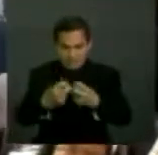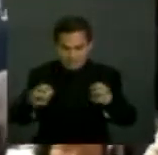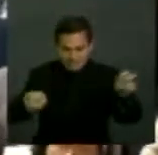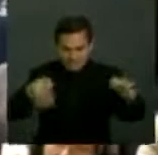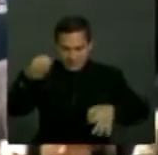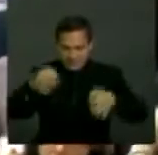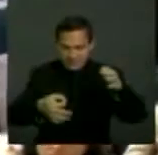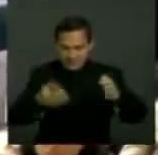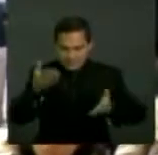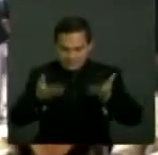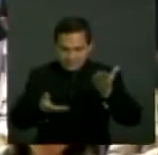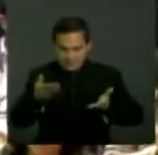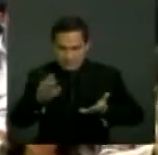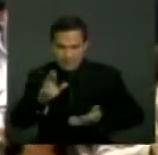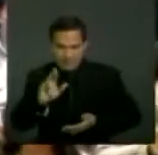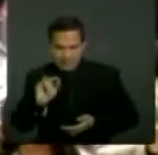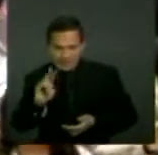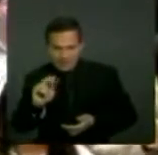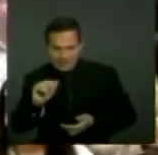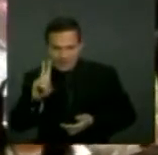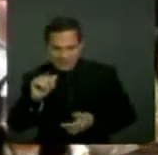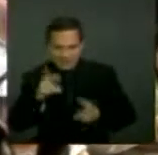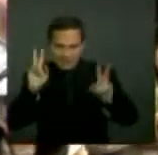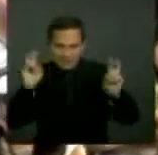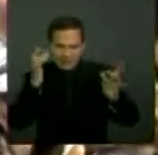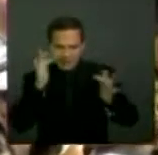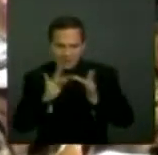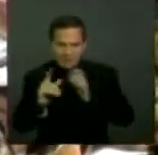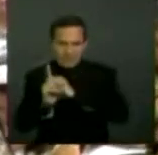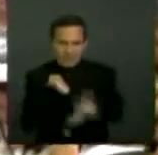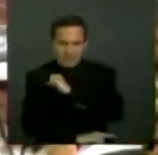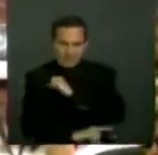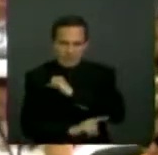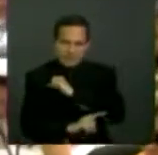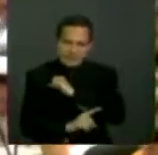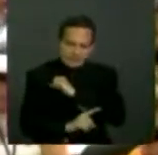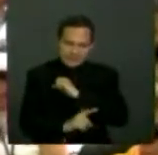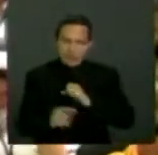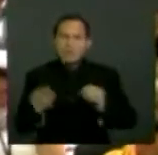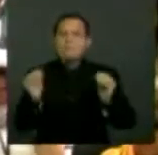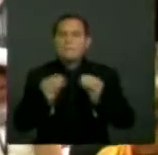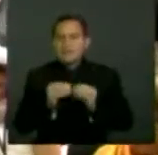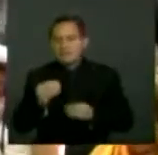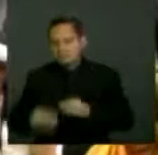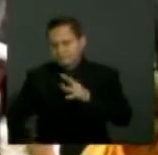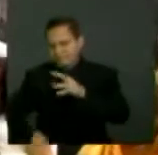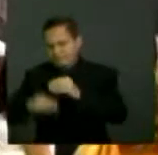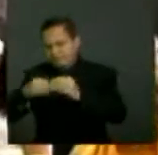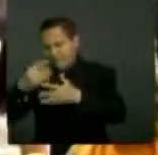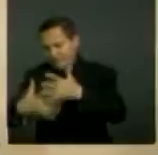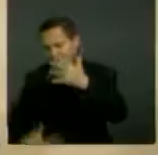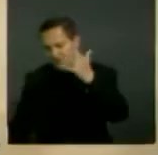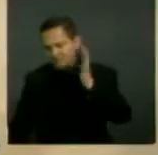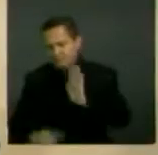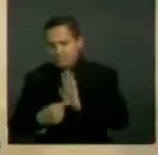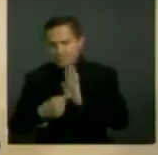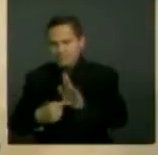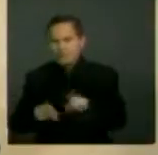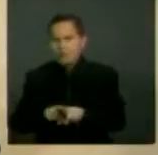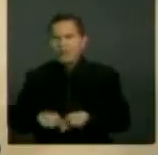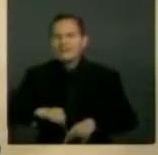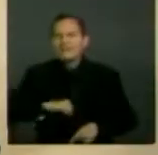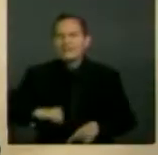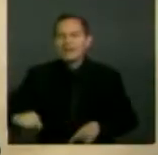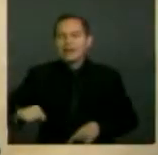consideramos que como se trata de un tipo penal, hay elementos adicionales de consideración para esta Corte. El derecho penal es